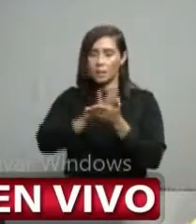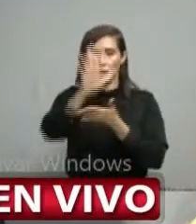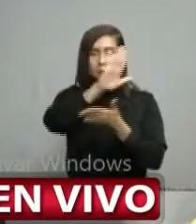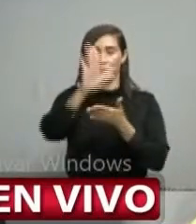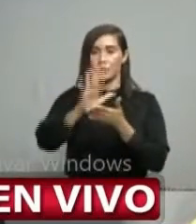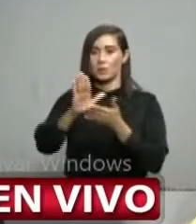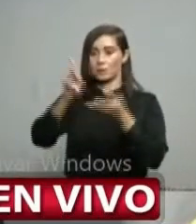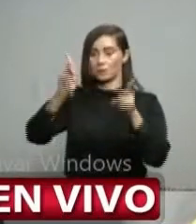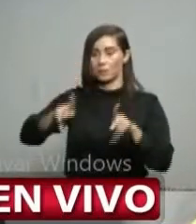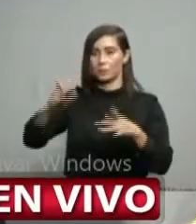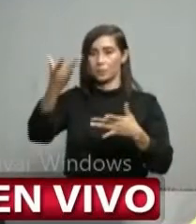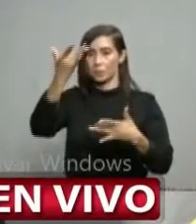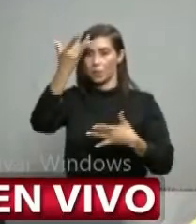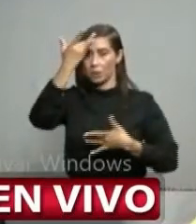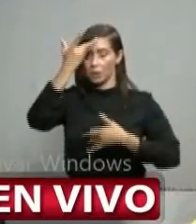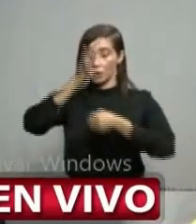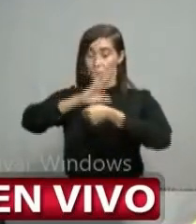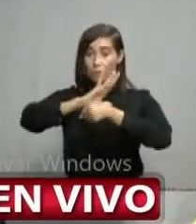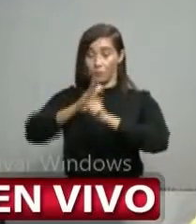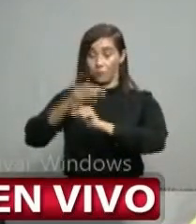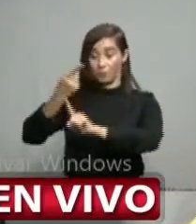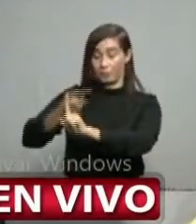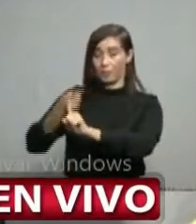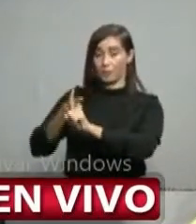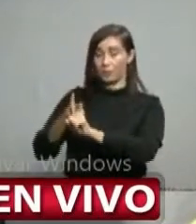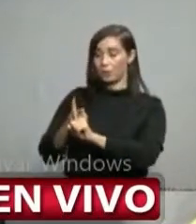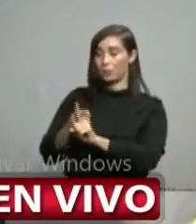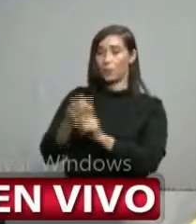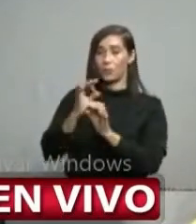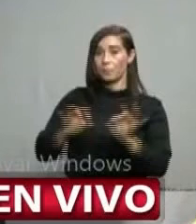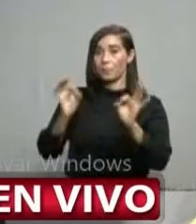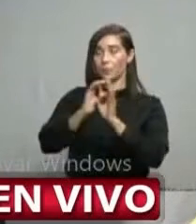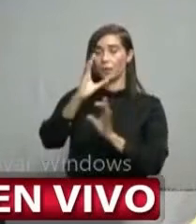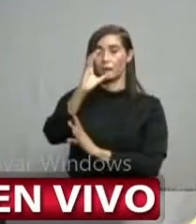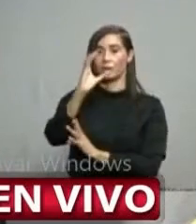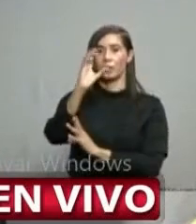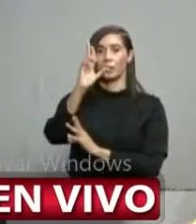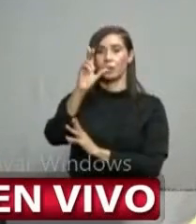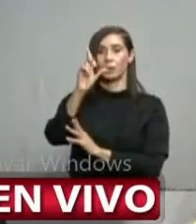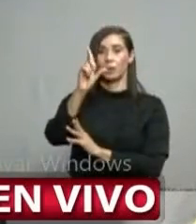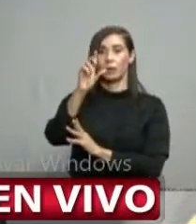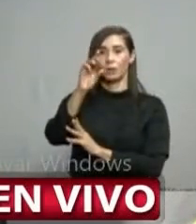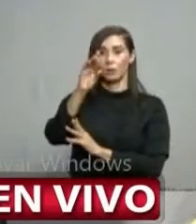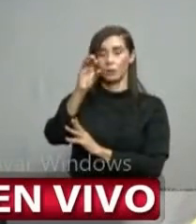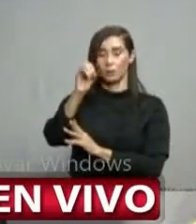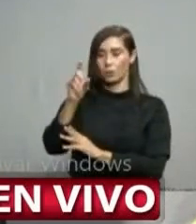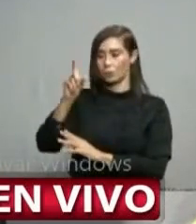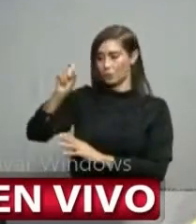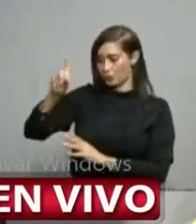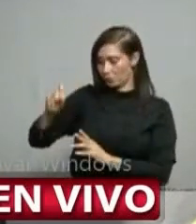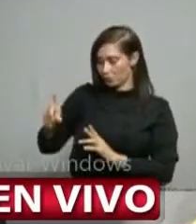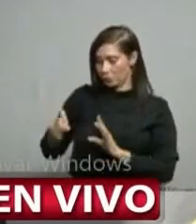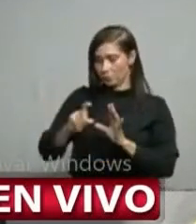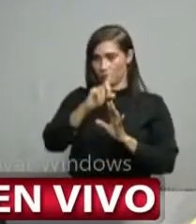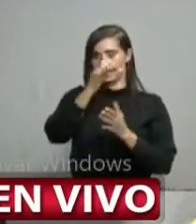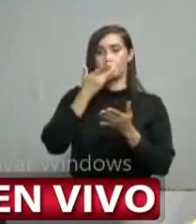estado afectadas por coronavirus o infestaciones